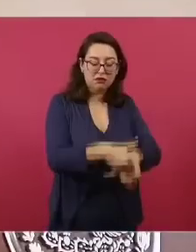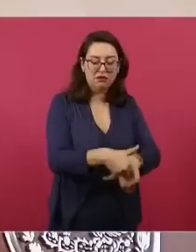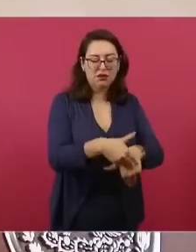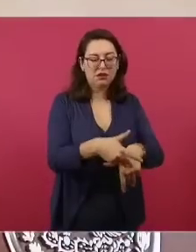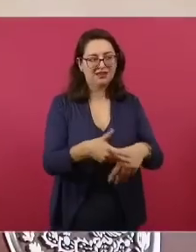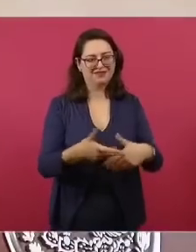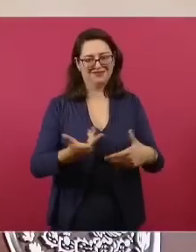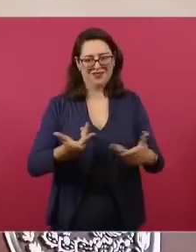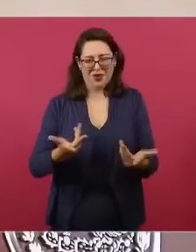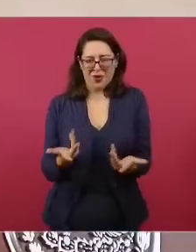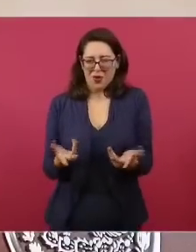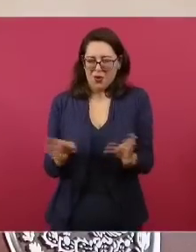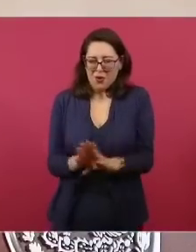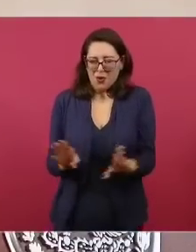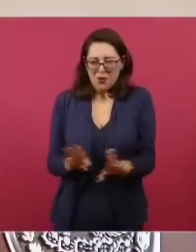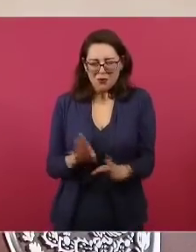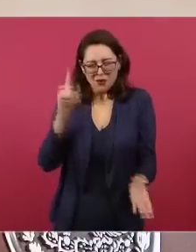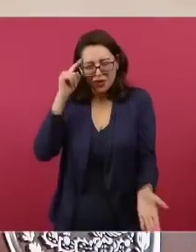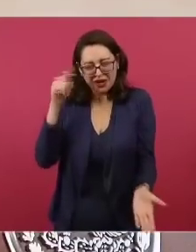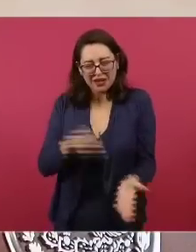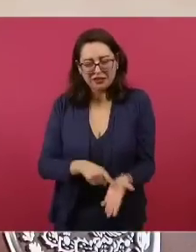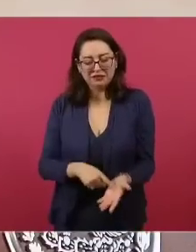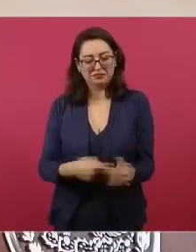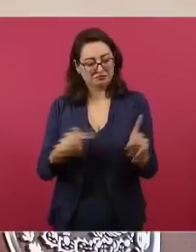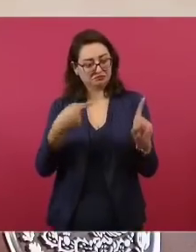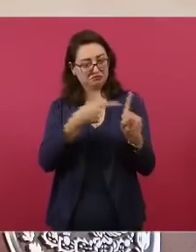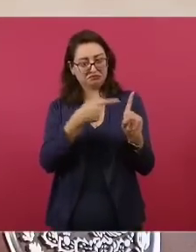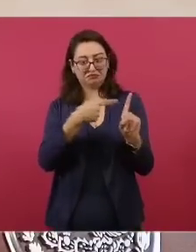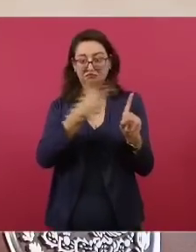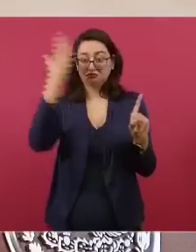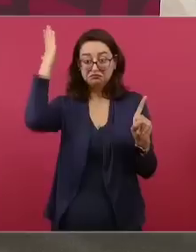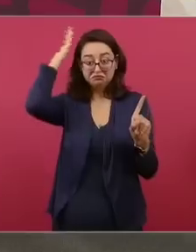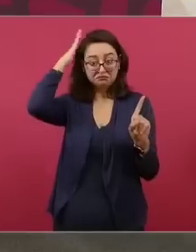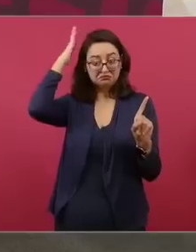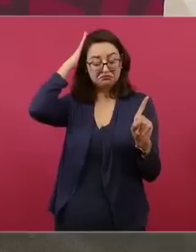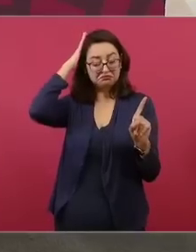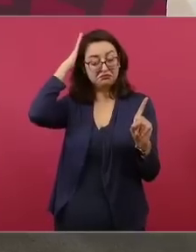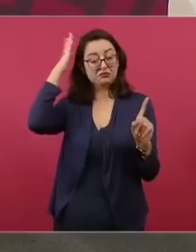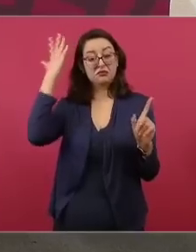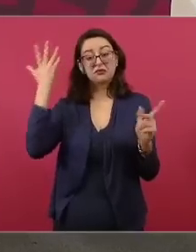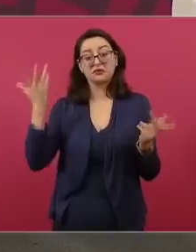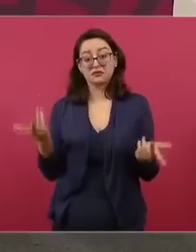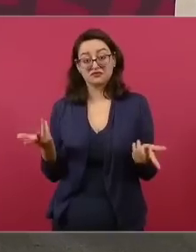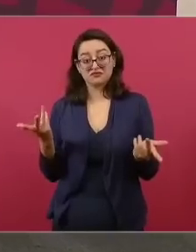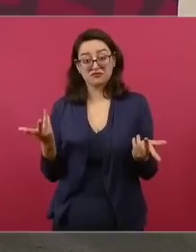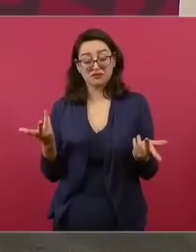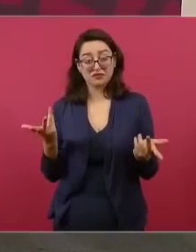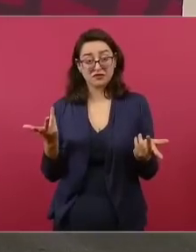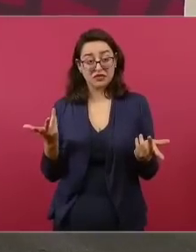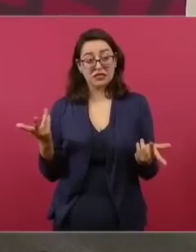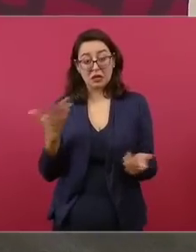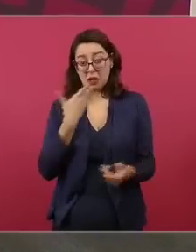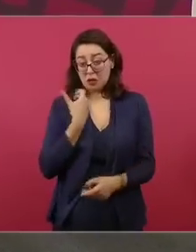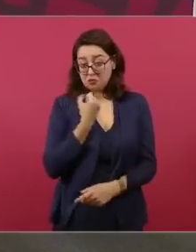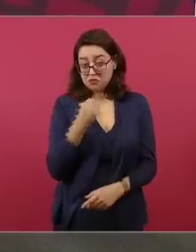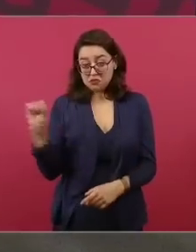porque si fuese un gerente bueno, no hubiese perdido tanto.